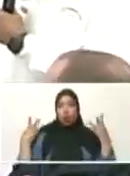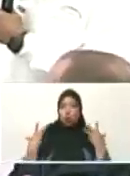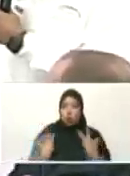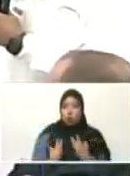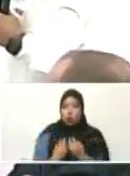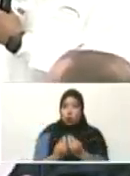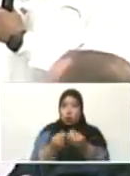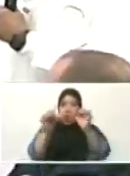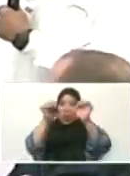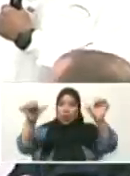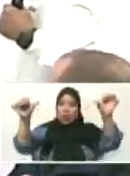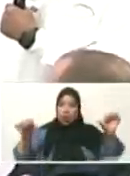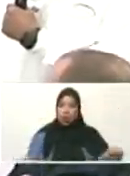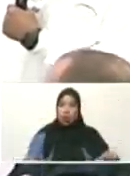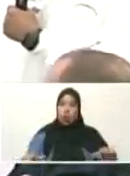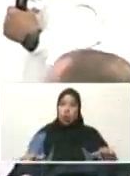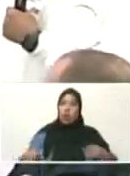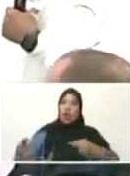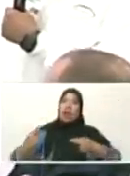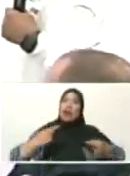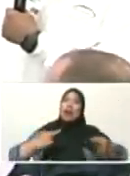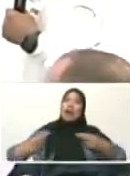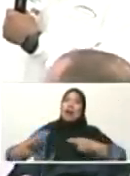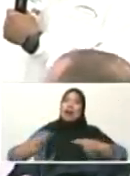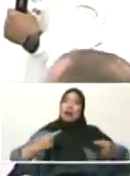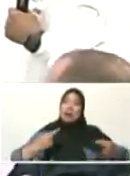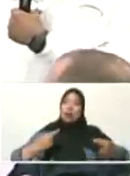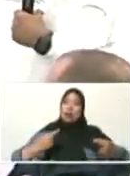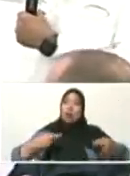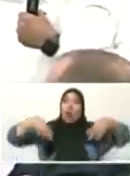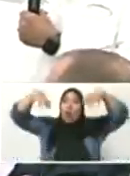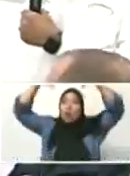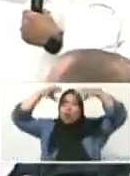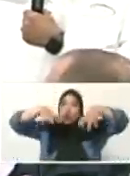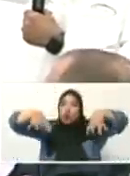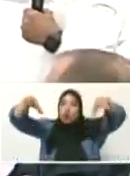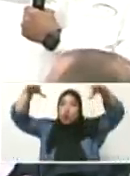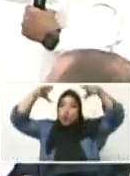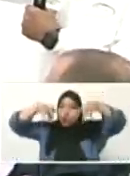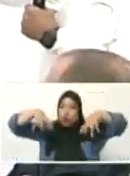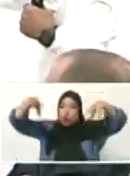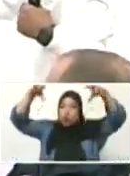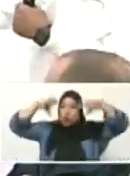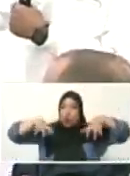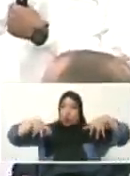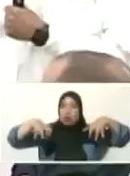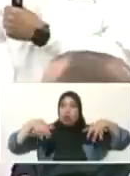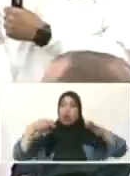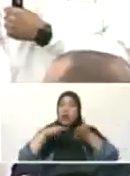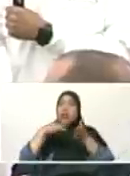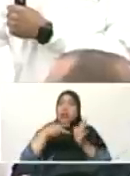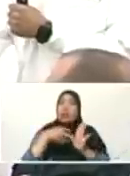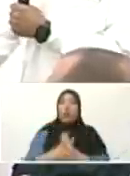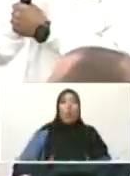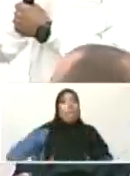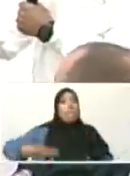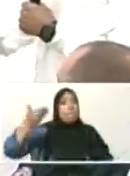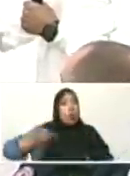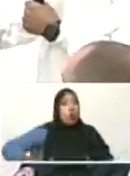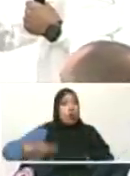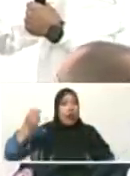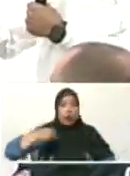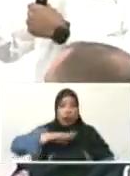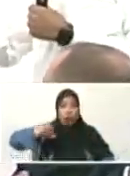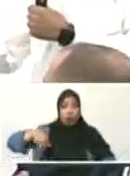interactuando con este ciclón tropical bastante significativo. Nos sorprende a los meteorólogos.